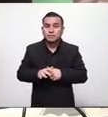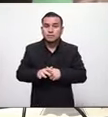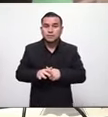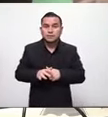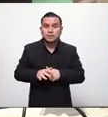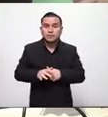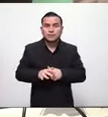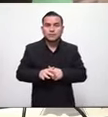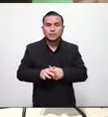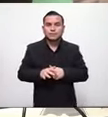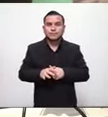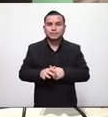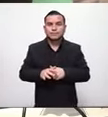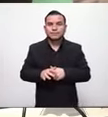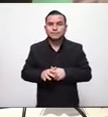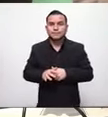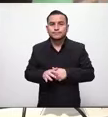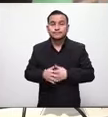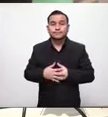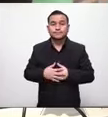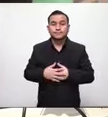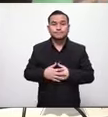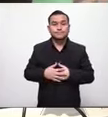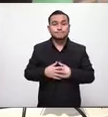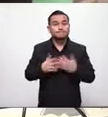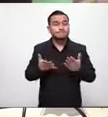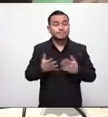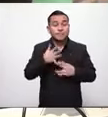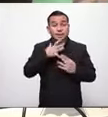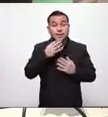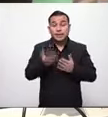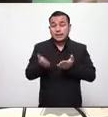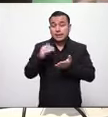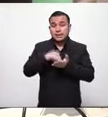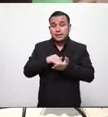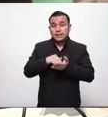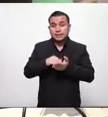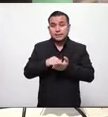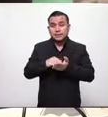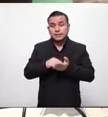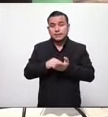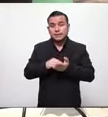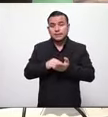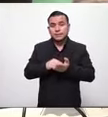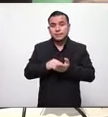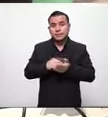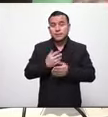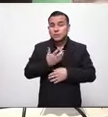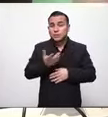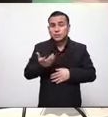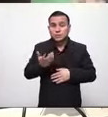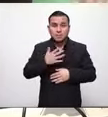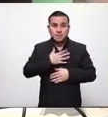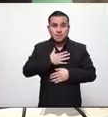masivo de infección y de contagio así que nuevamente pues externo mi